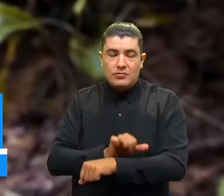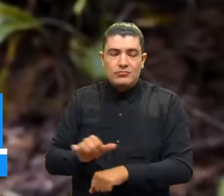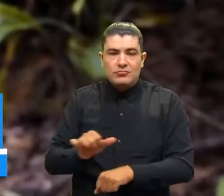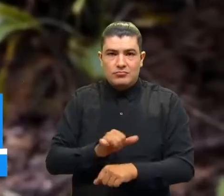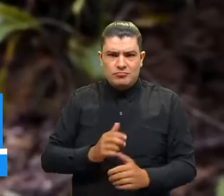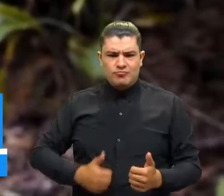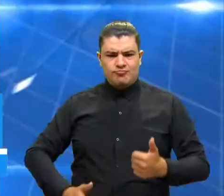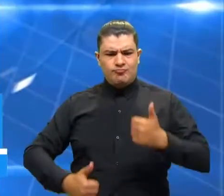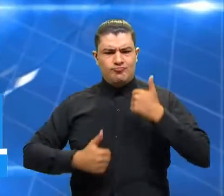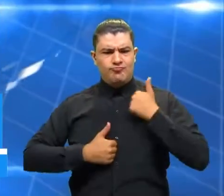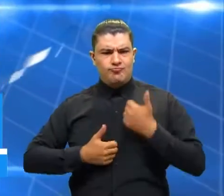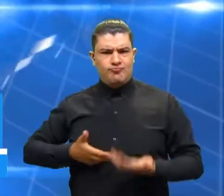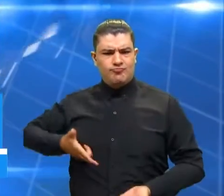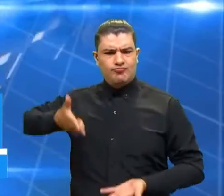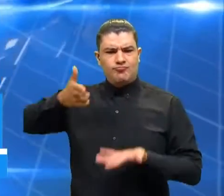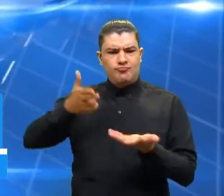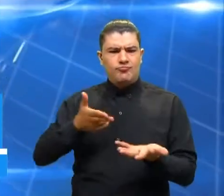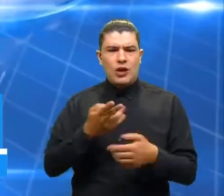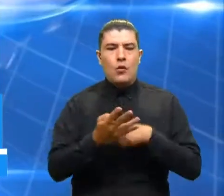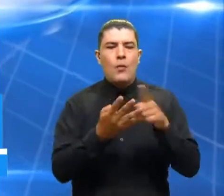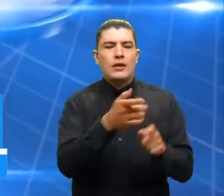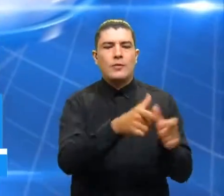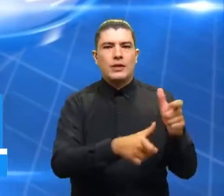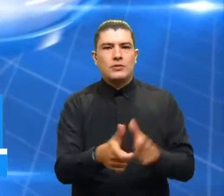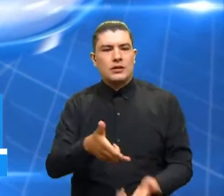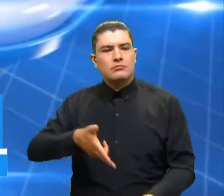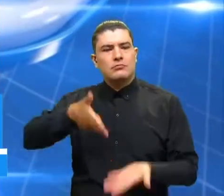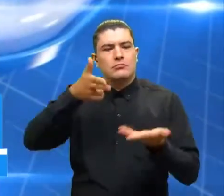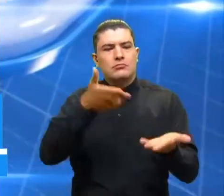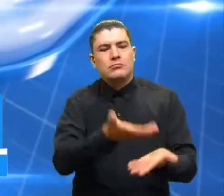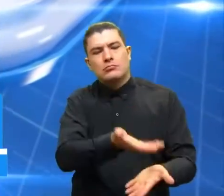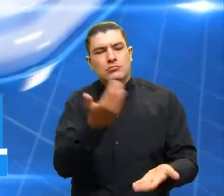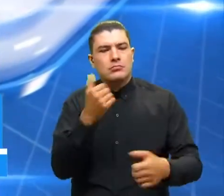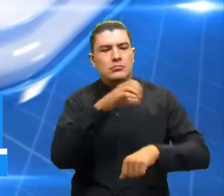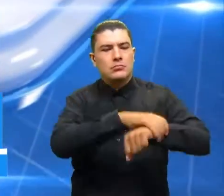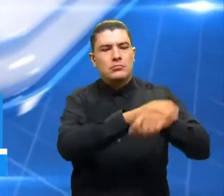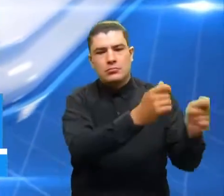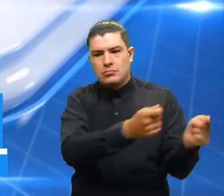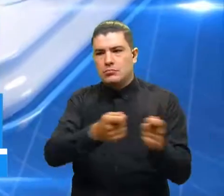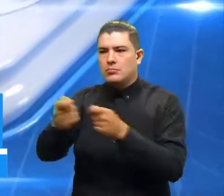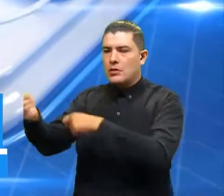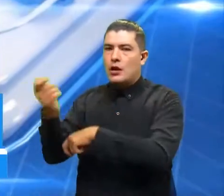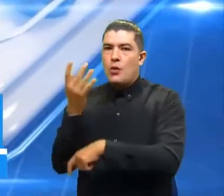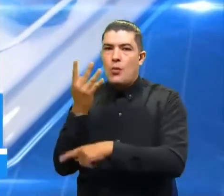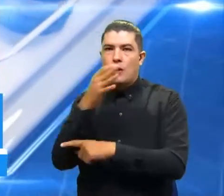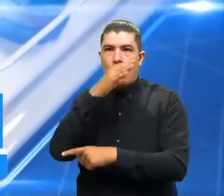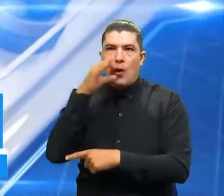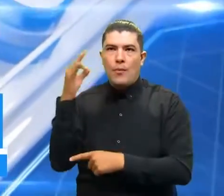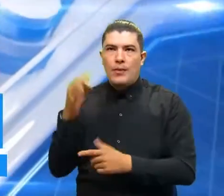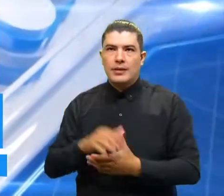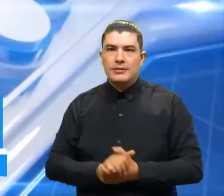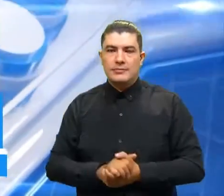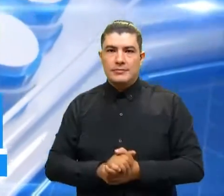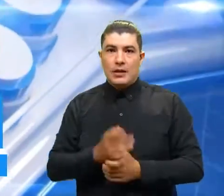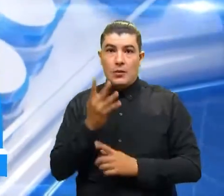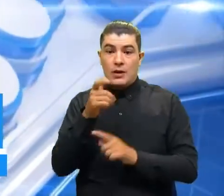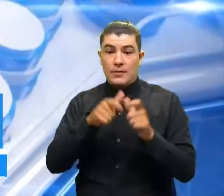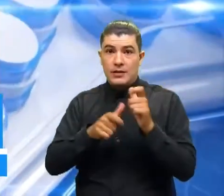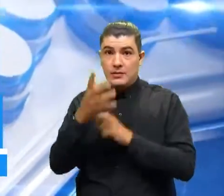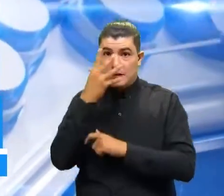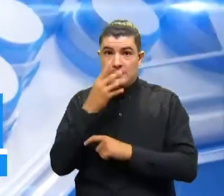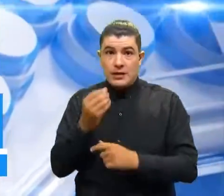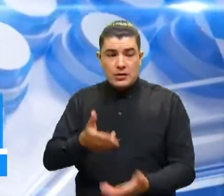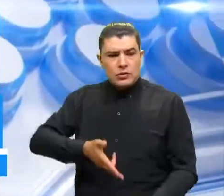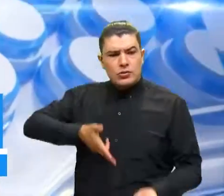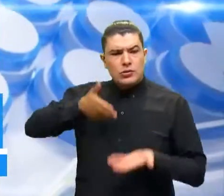camioneta. Los hombres armados llegaron en una camioneta y se llevaron a mi papá Israel Alfonso Garzón Villanueva. No